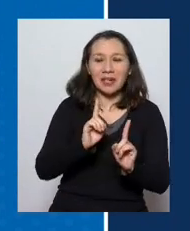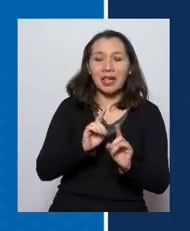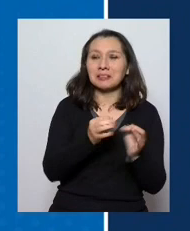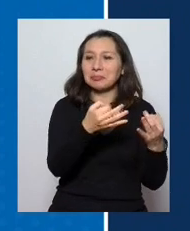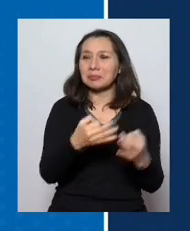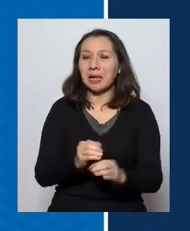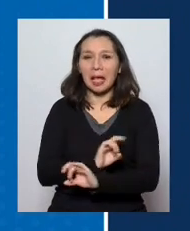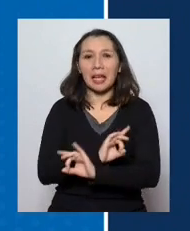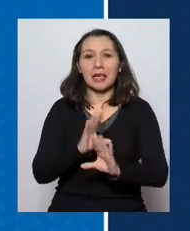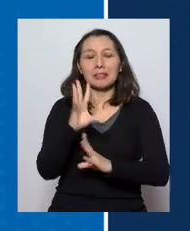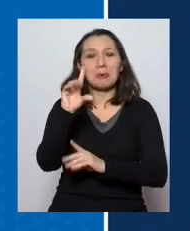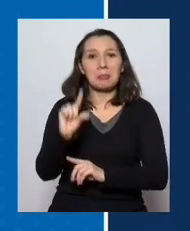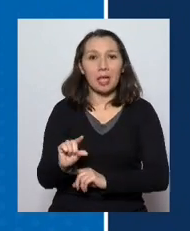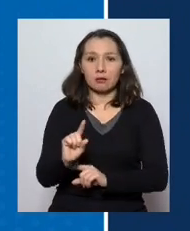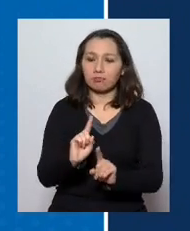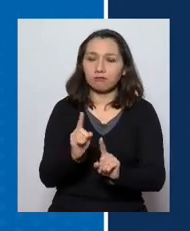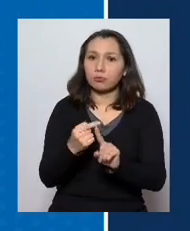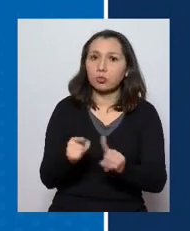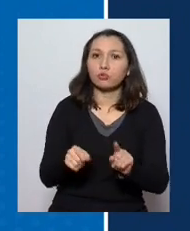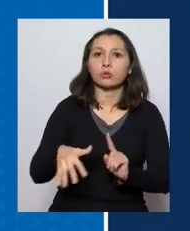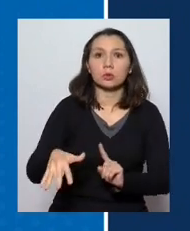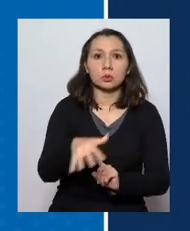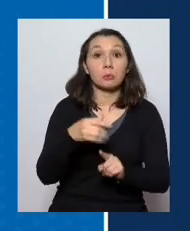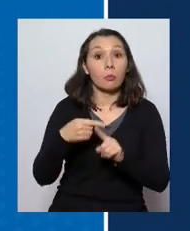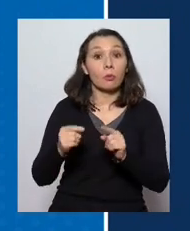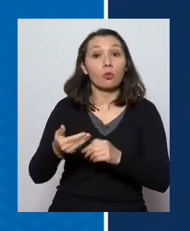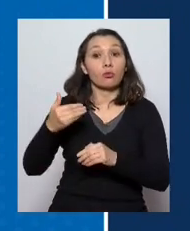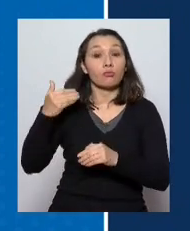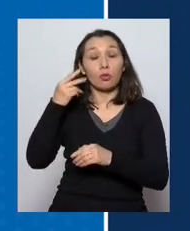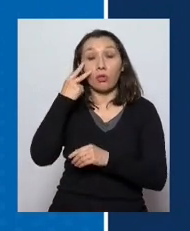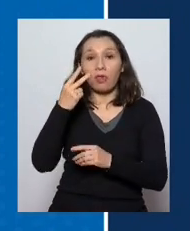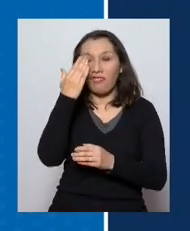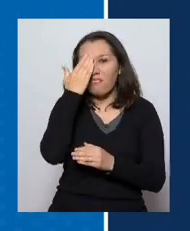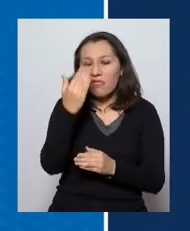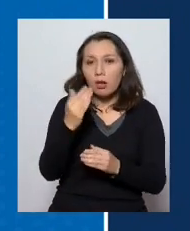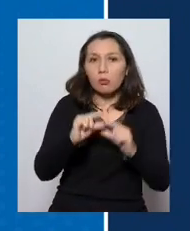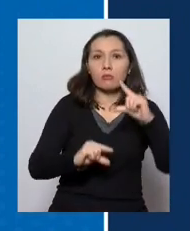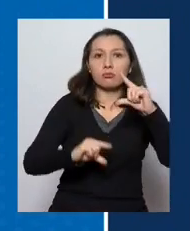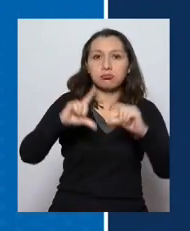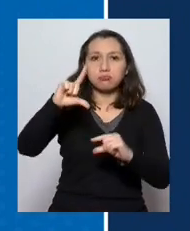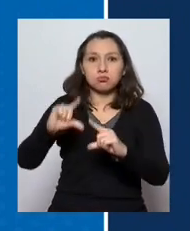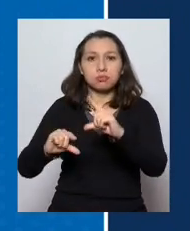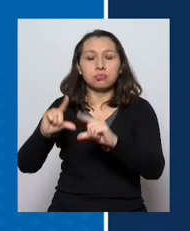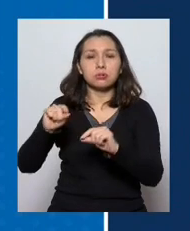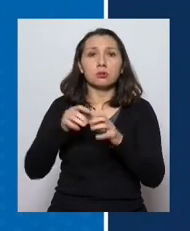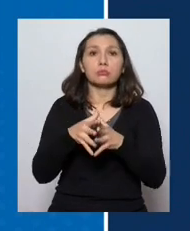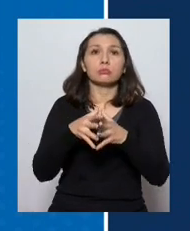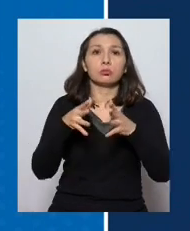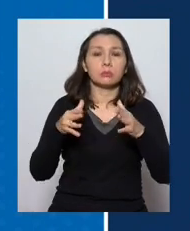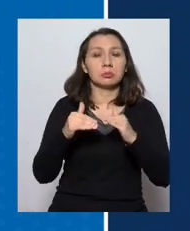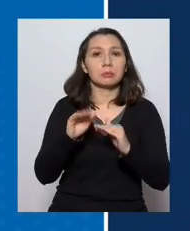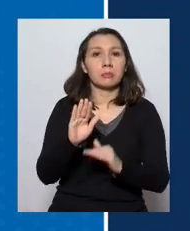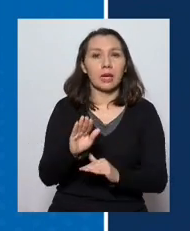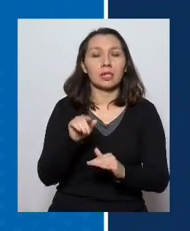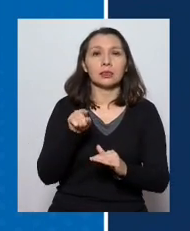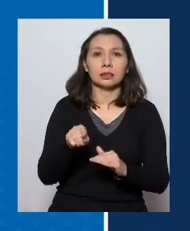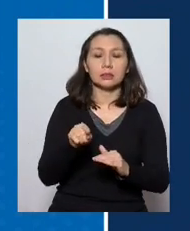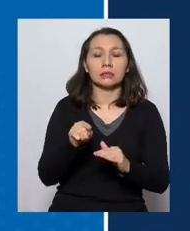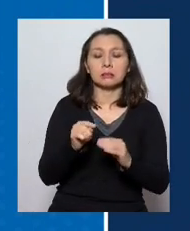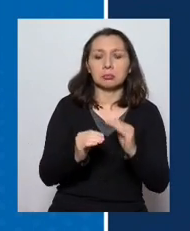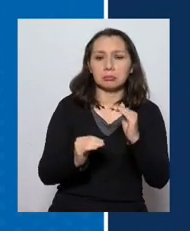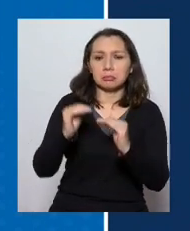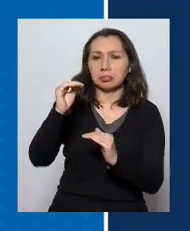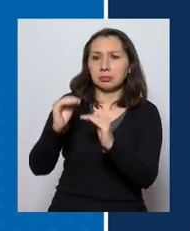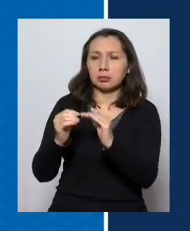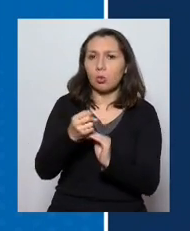conclusión. Y como en otras situaciones, en otros días, hemos visto estas oscilaciones en un aumento mayor y un aumento